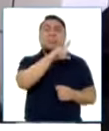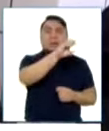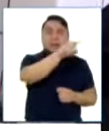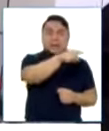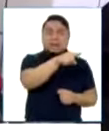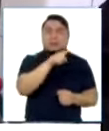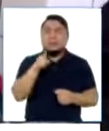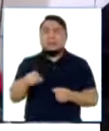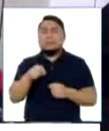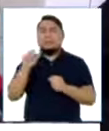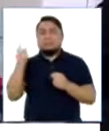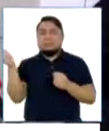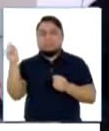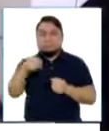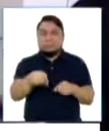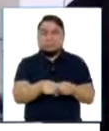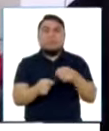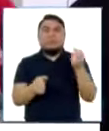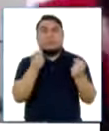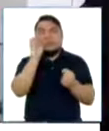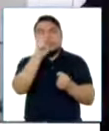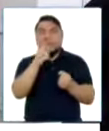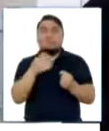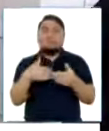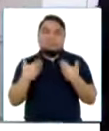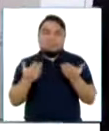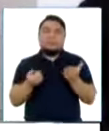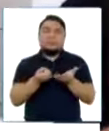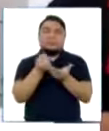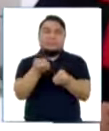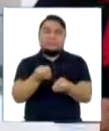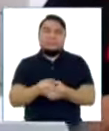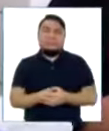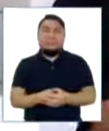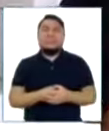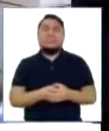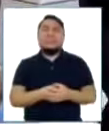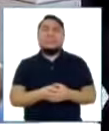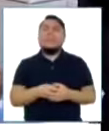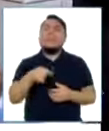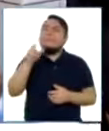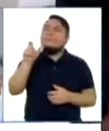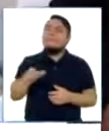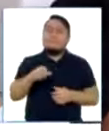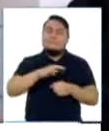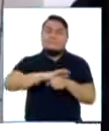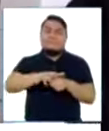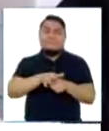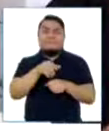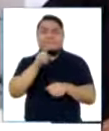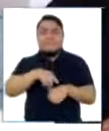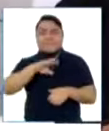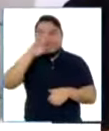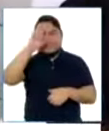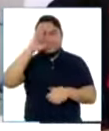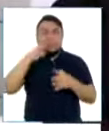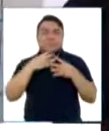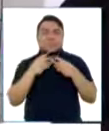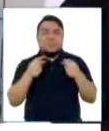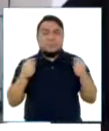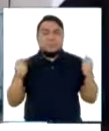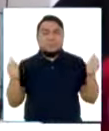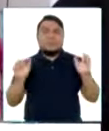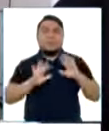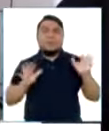momento también para que puedan acercarse a donar ahí. Muy bien, solamente ya para terminar, la persona que ha tenido COVID, ¿en qué tiempo ya después de